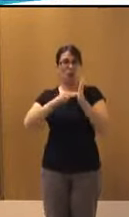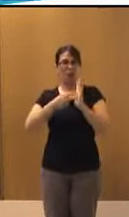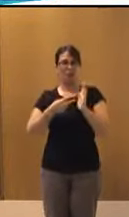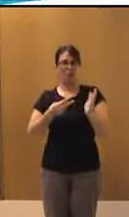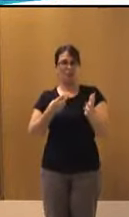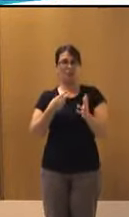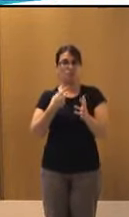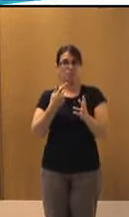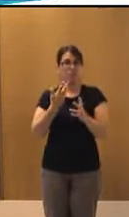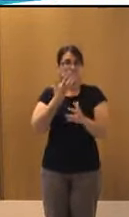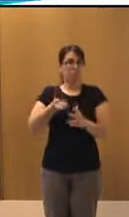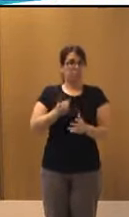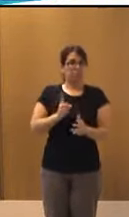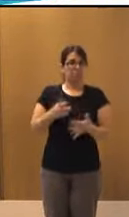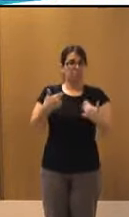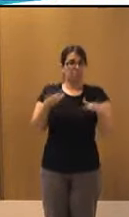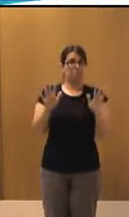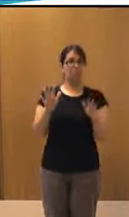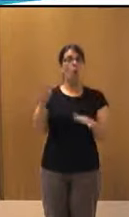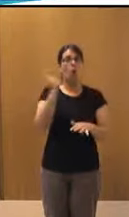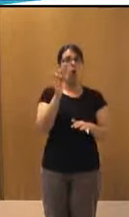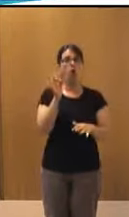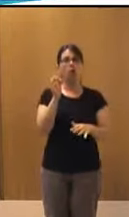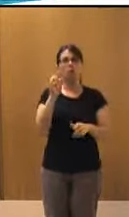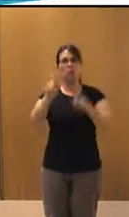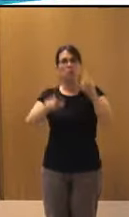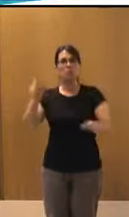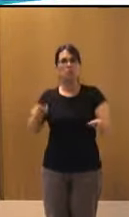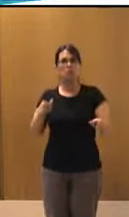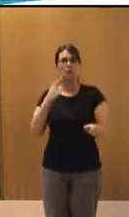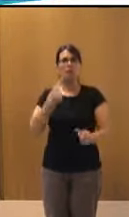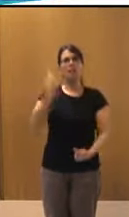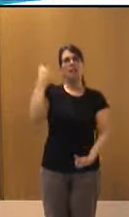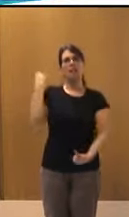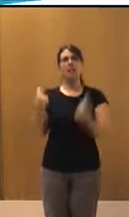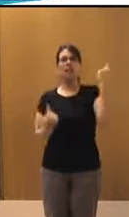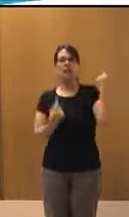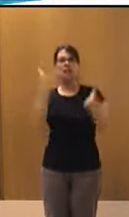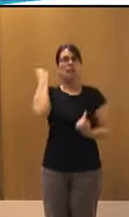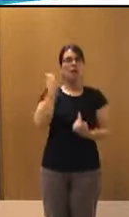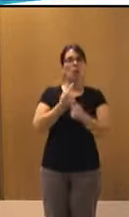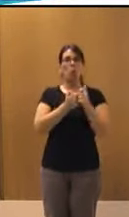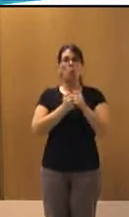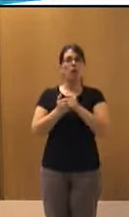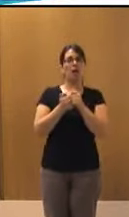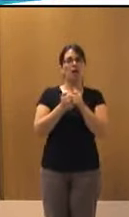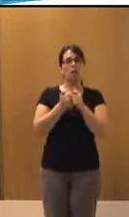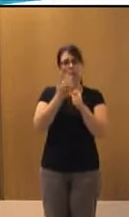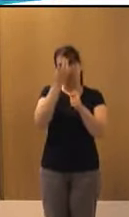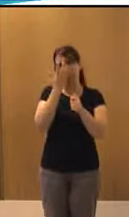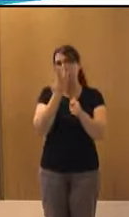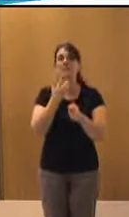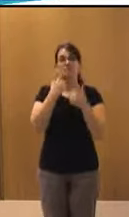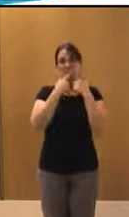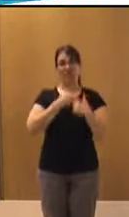o jugadores ocasionales que se animan a ir utilizando videojuegos. Y por otra parte, también es muy importante